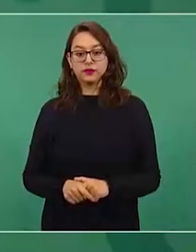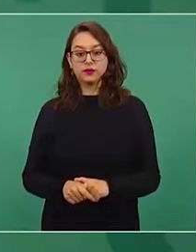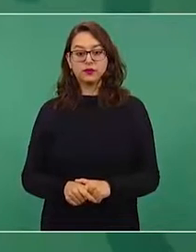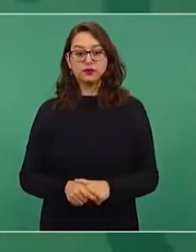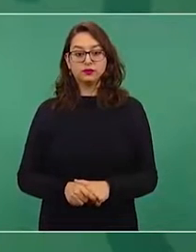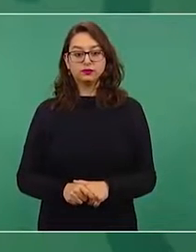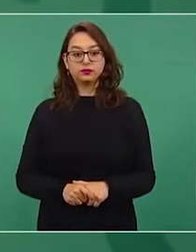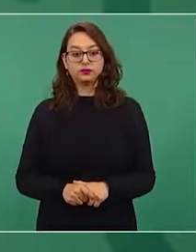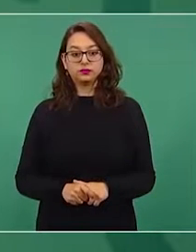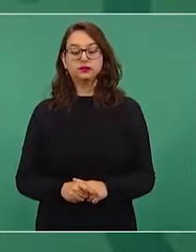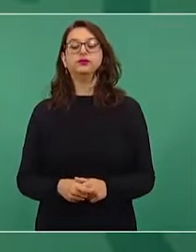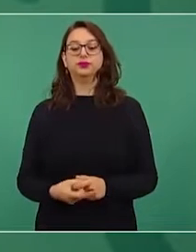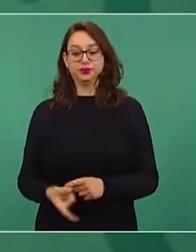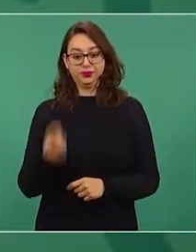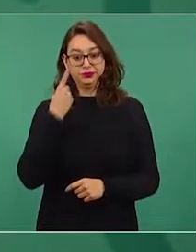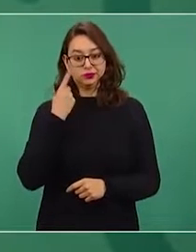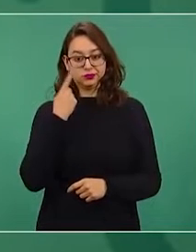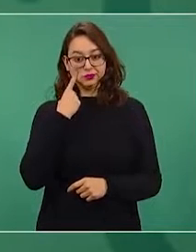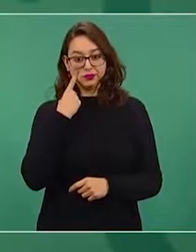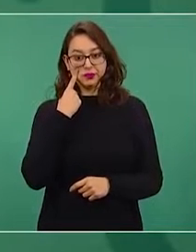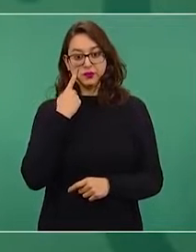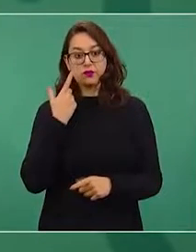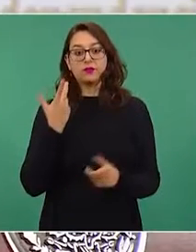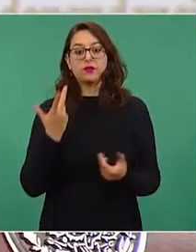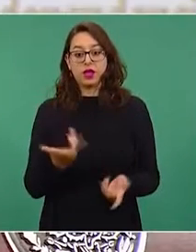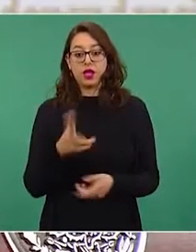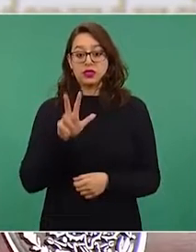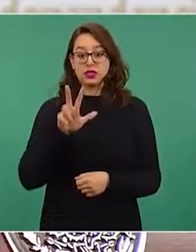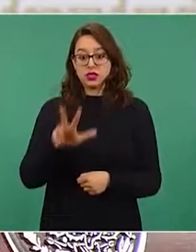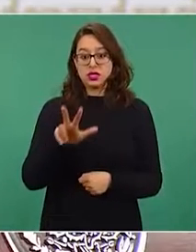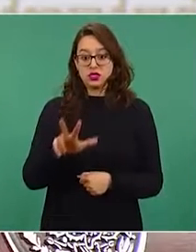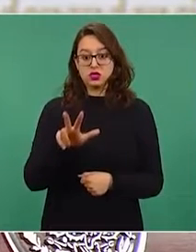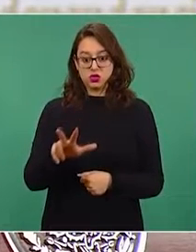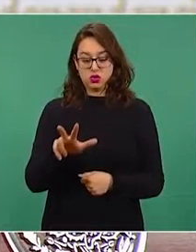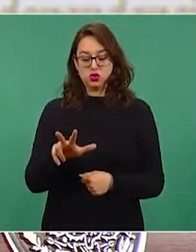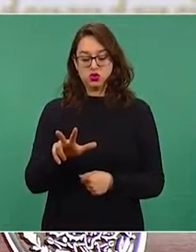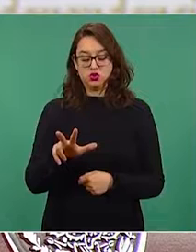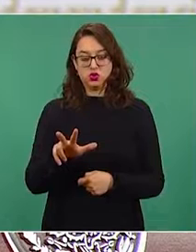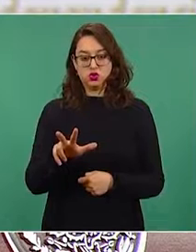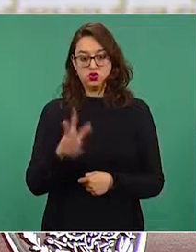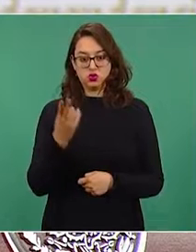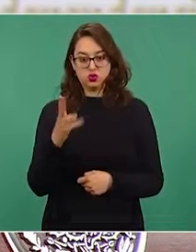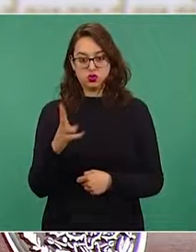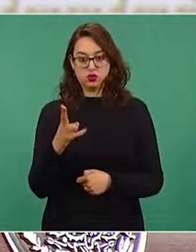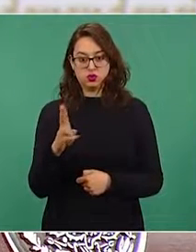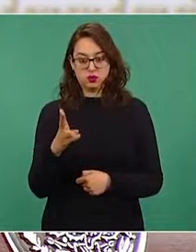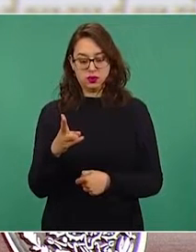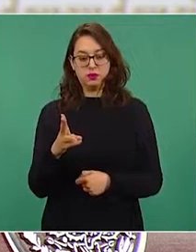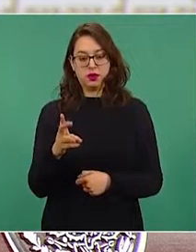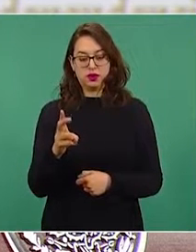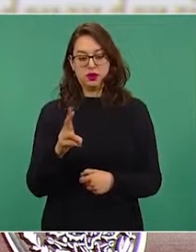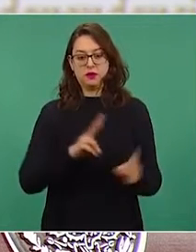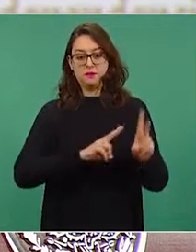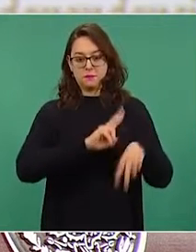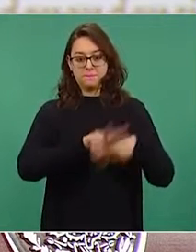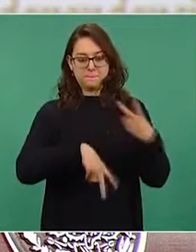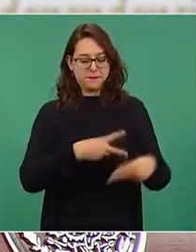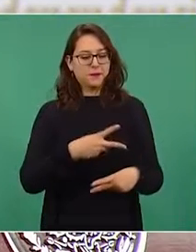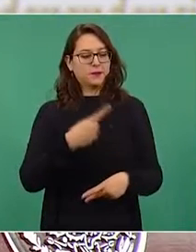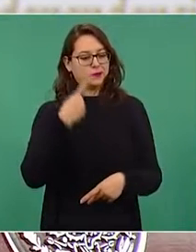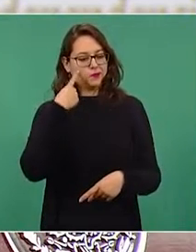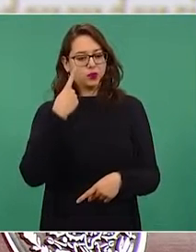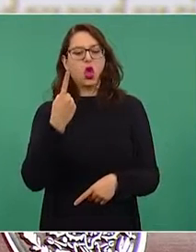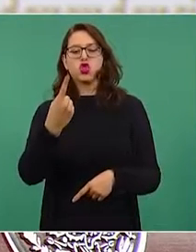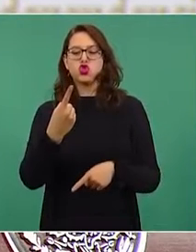El día 18 son dos tipos de encuentros,